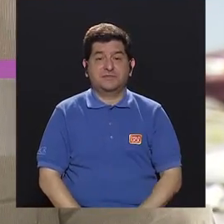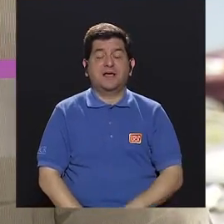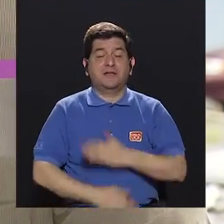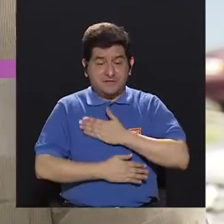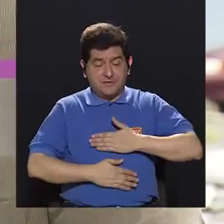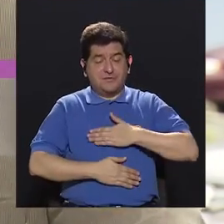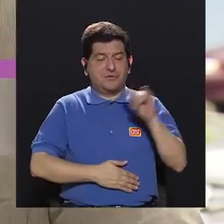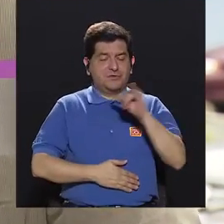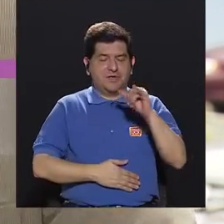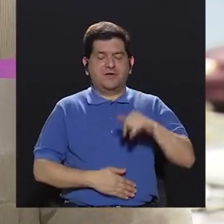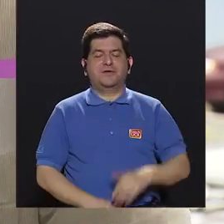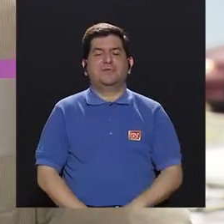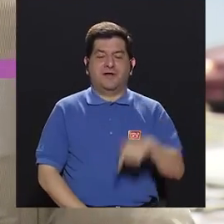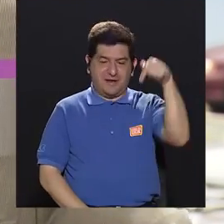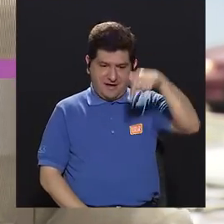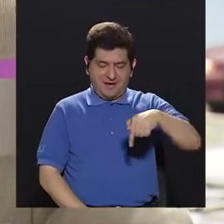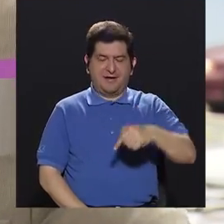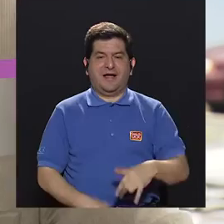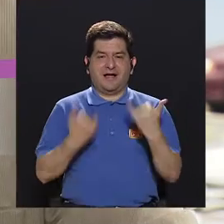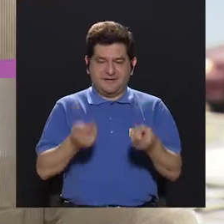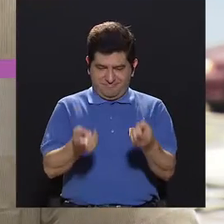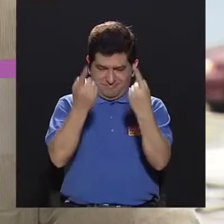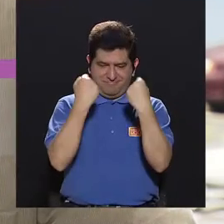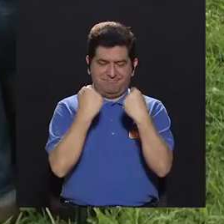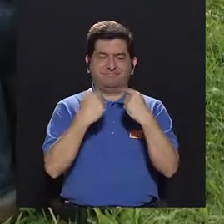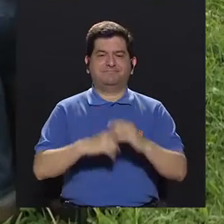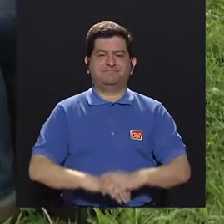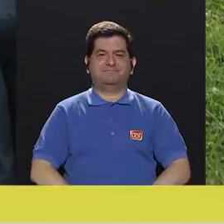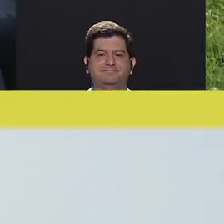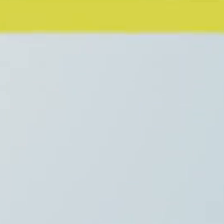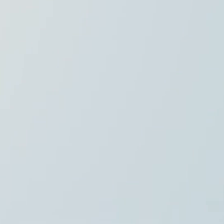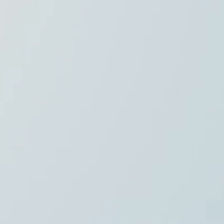hogares lo están disfrutando tanto como nosotros, ya regresamos.